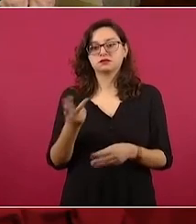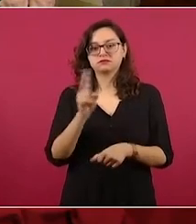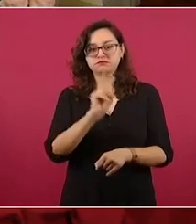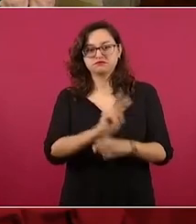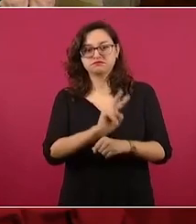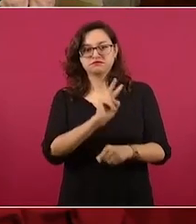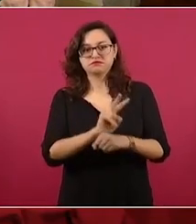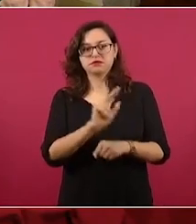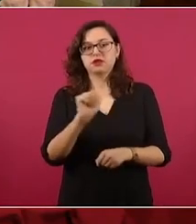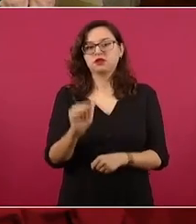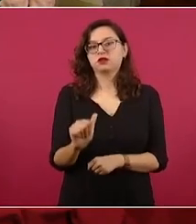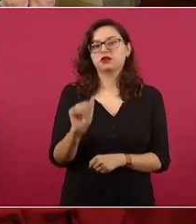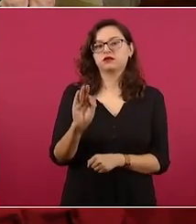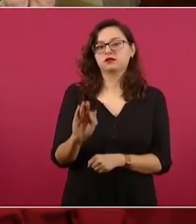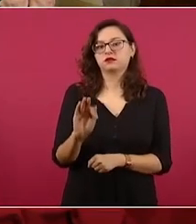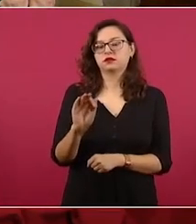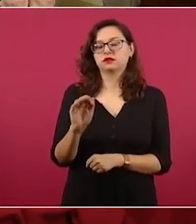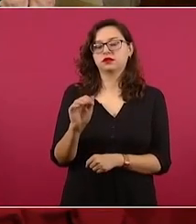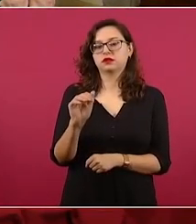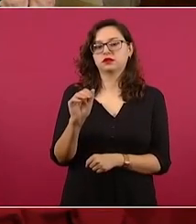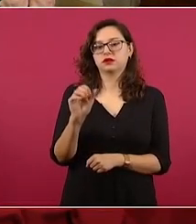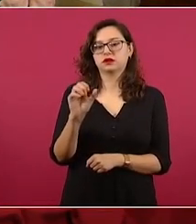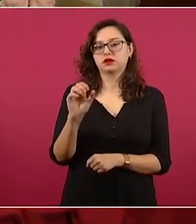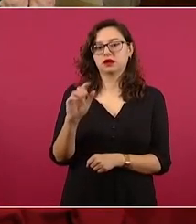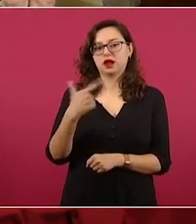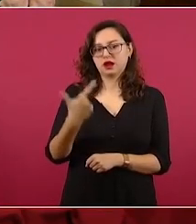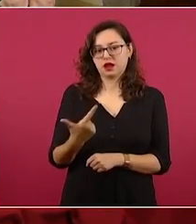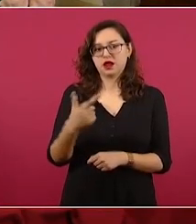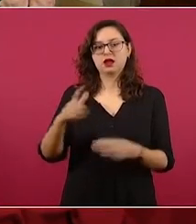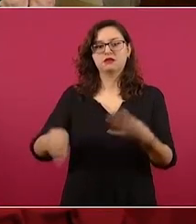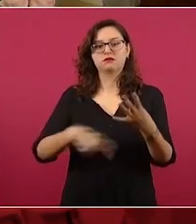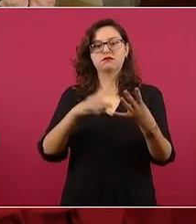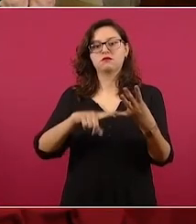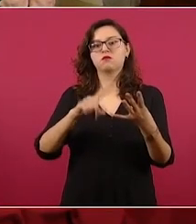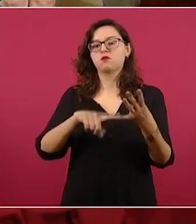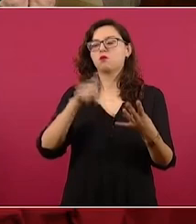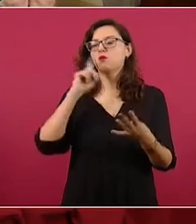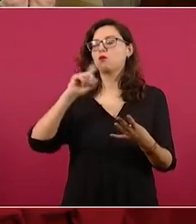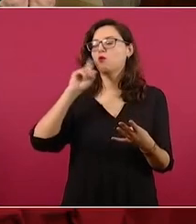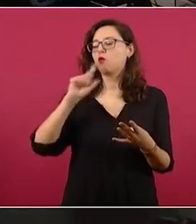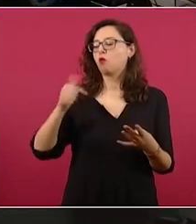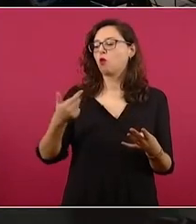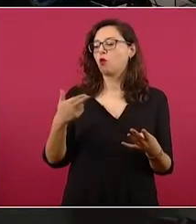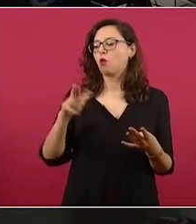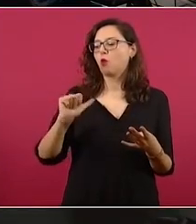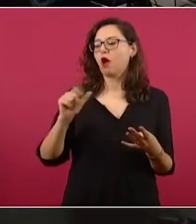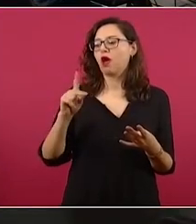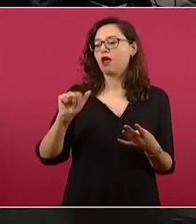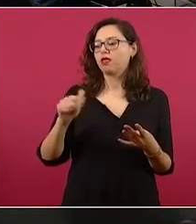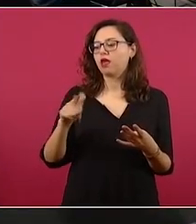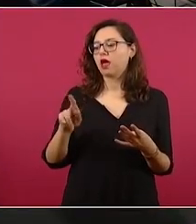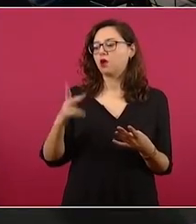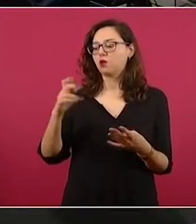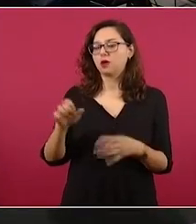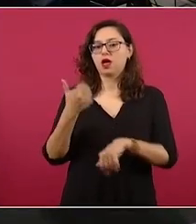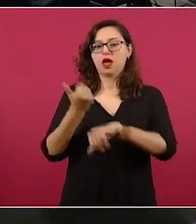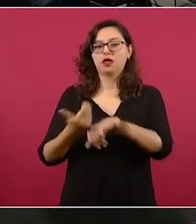Guadalupe Araceli García Martínez, administradora general